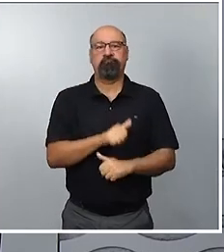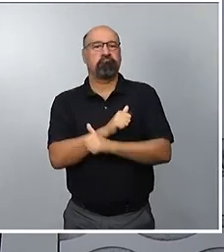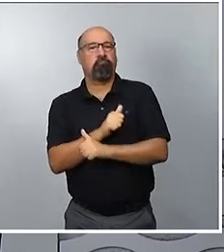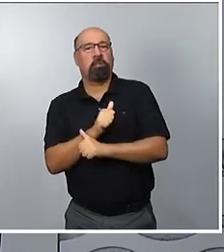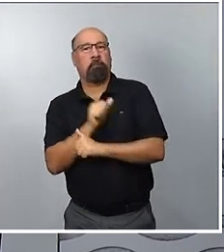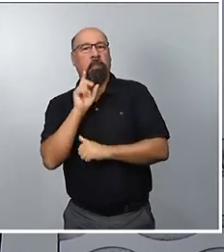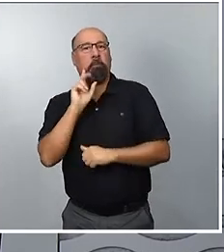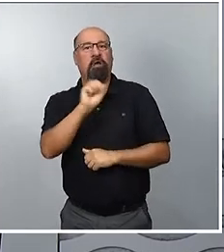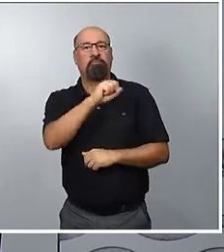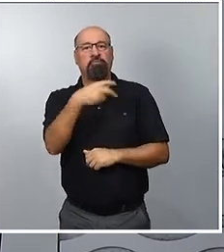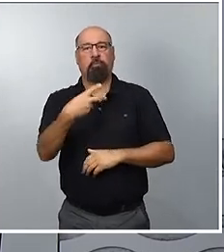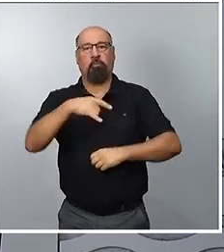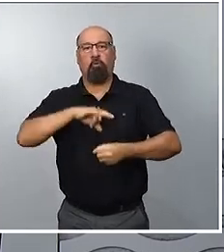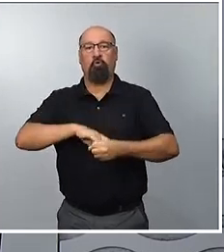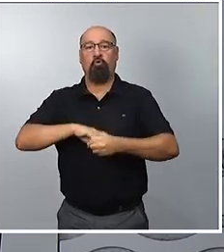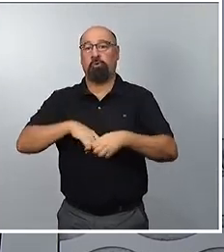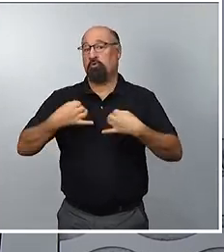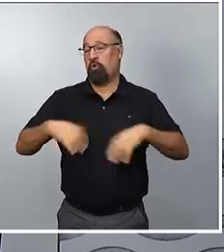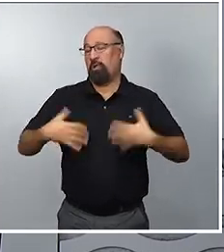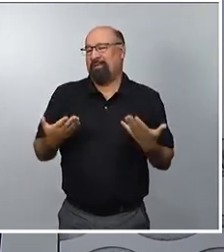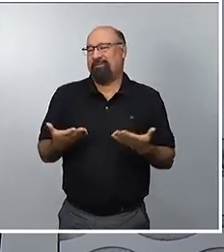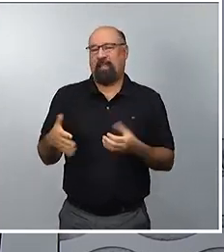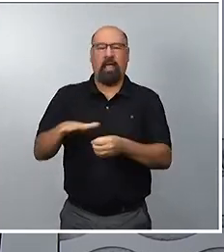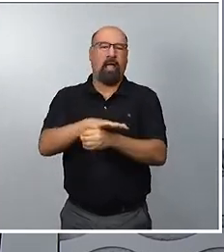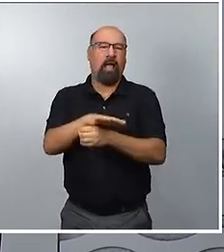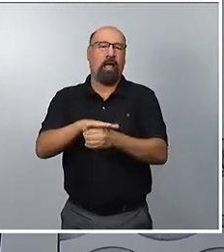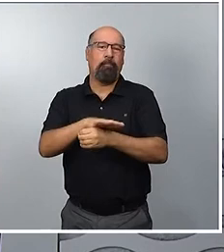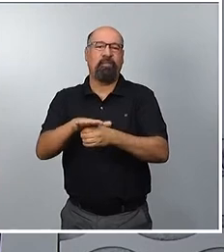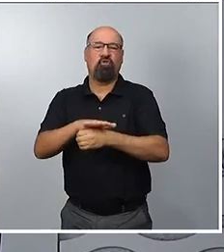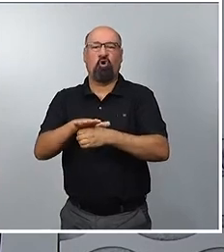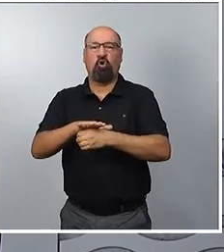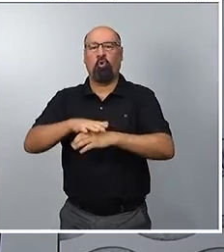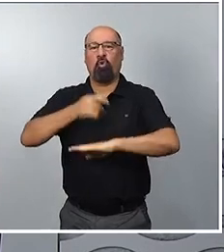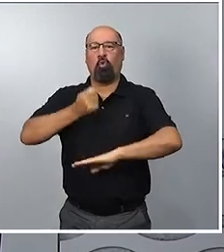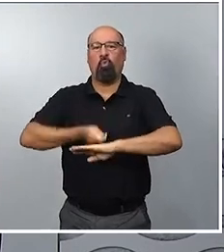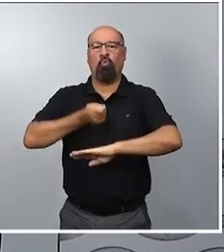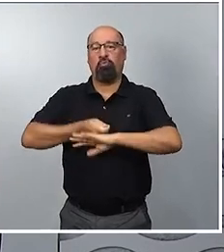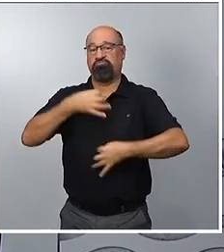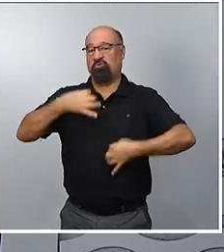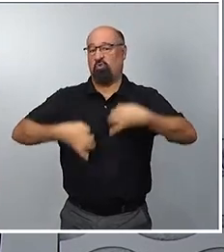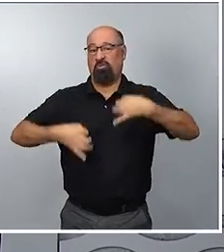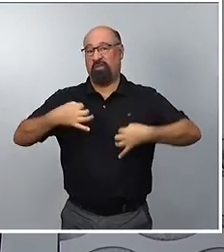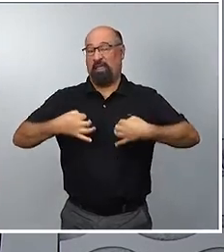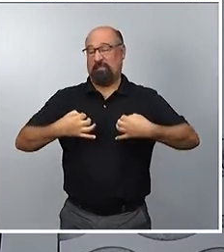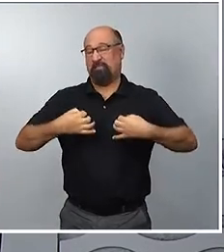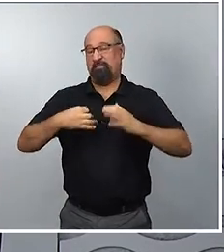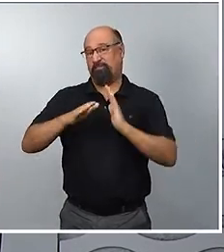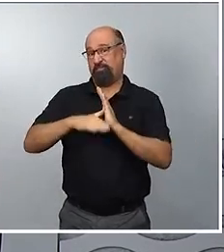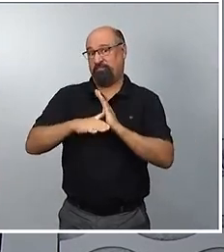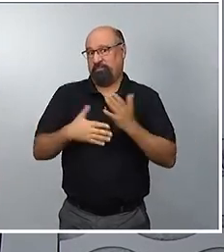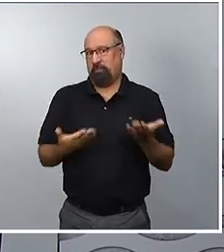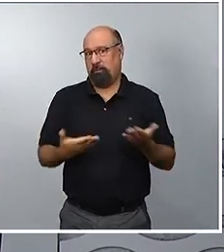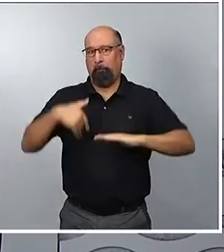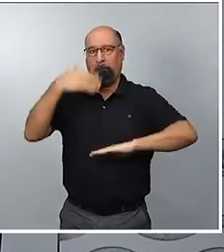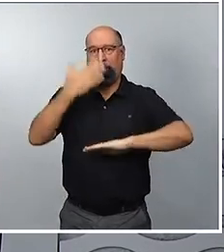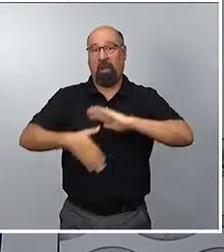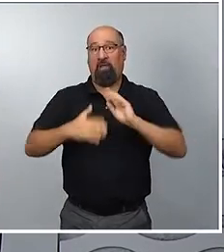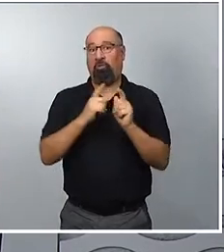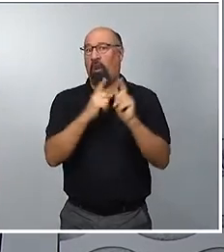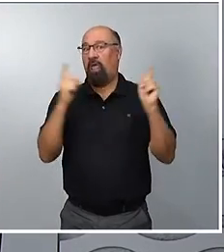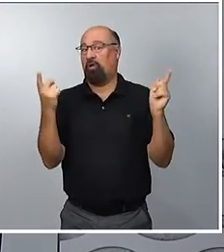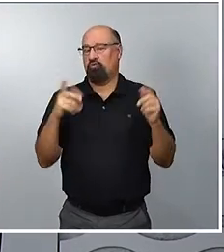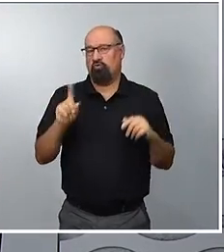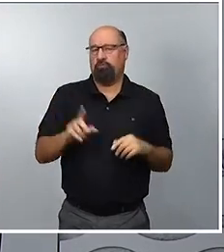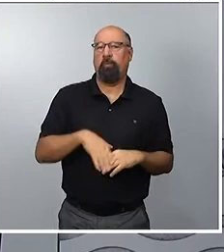el lunes, bueno, ustedes conocen bien seguramente la dinámica de los tribunales, no parece un plazo muy largo. Pero usted me